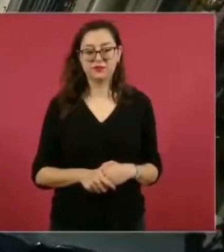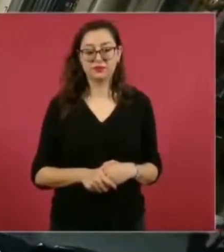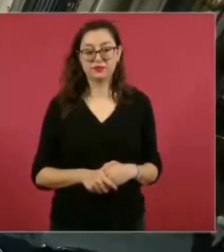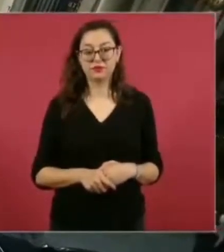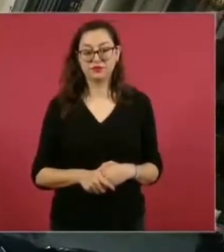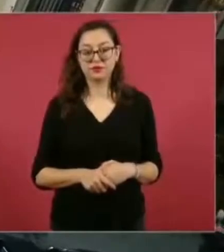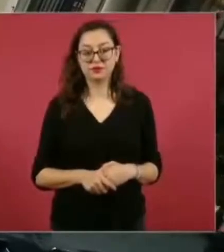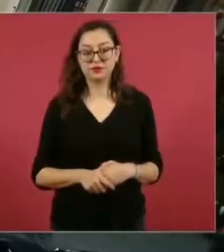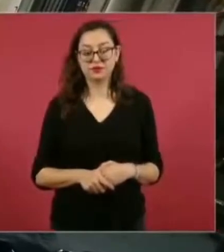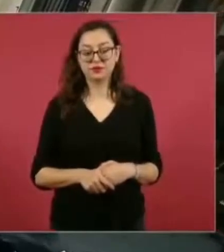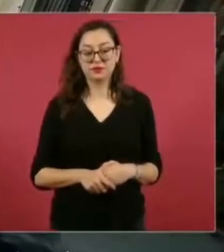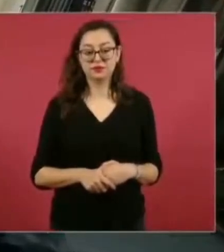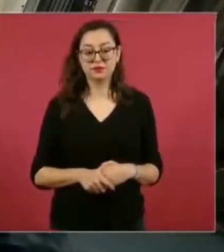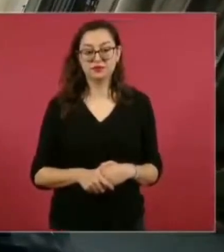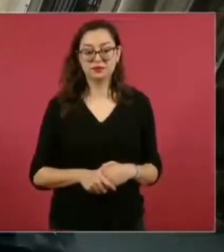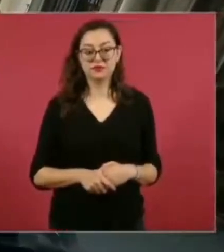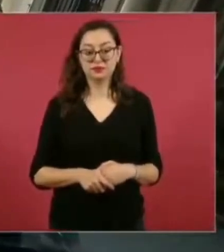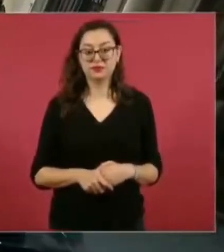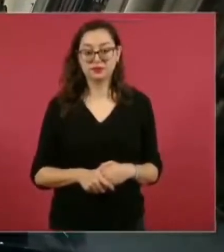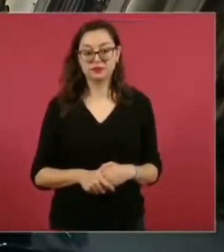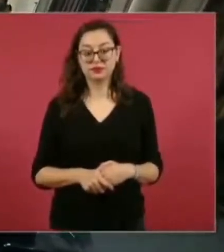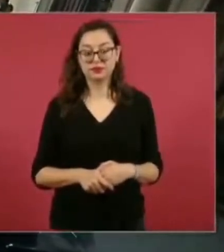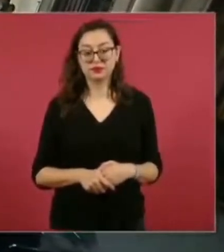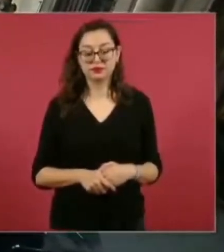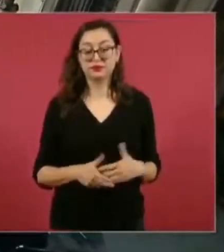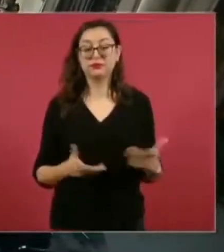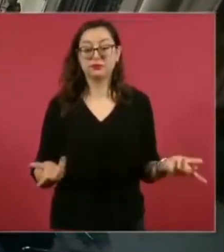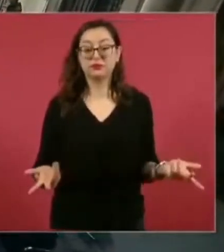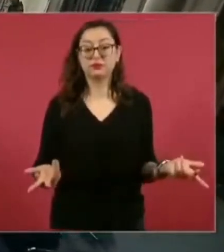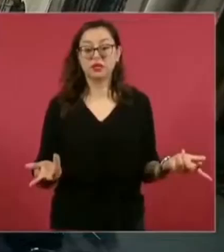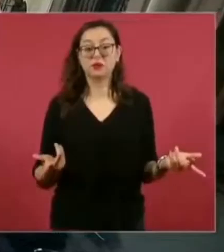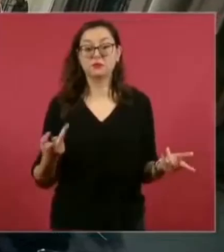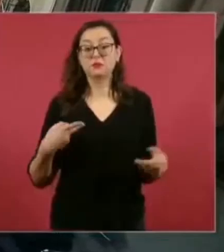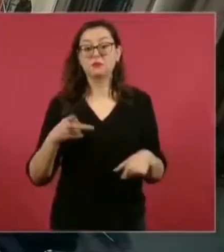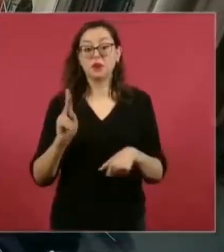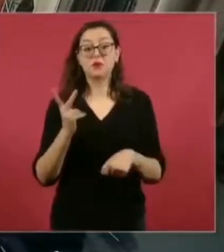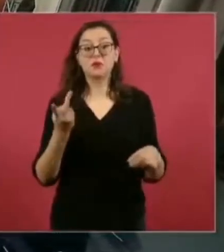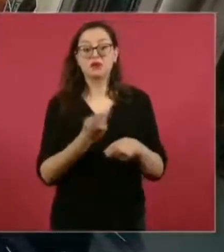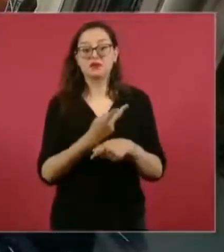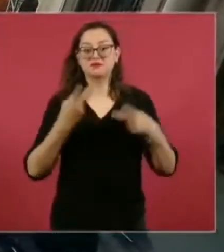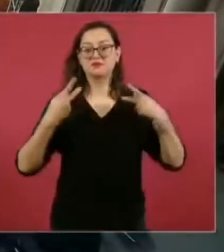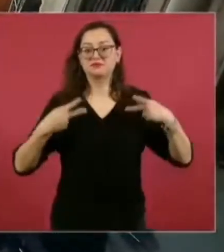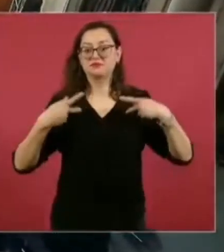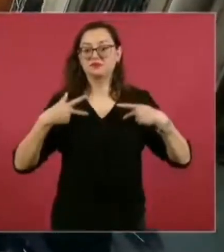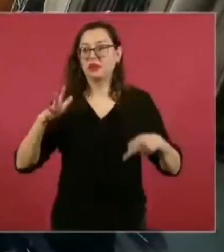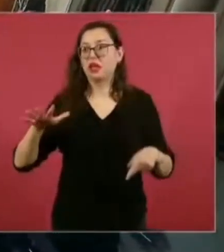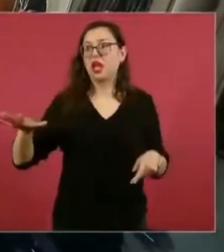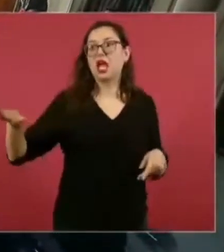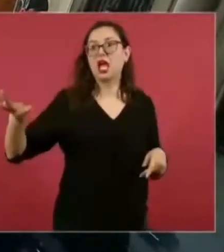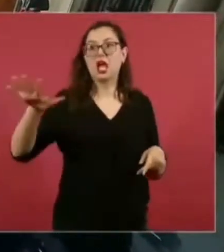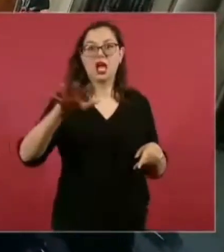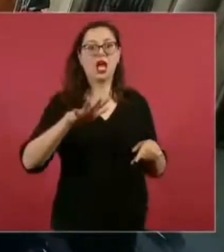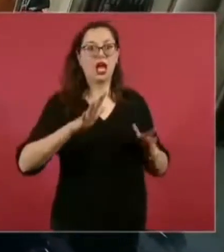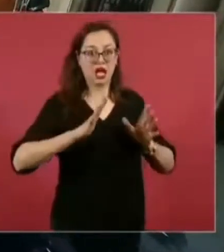y mucha gente lo cree. Por eso es